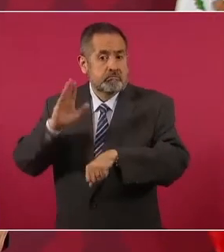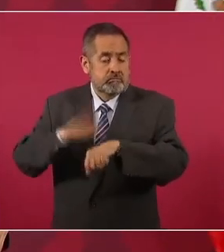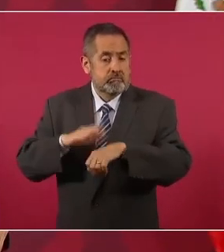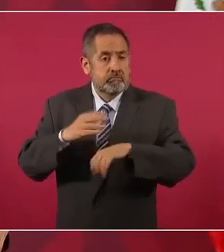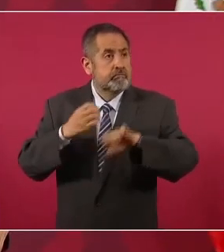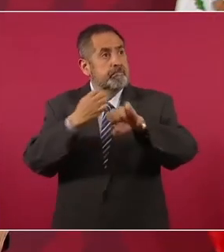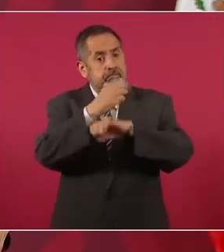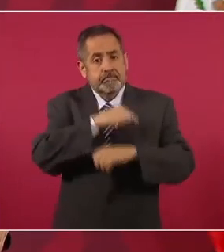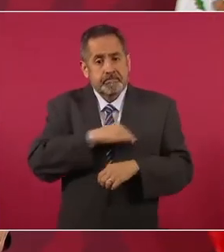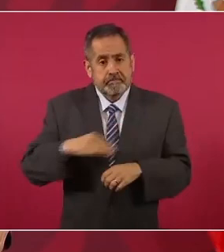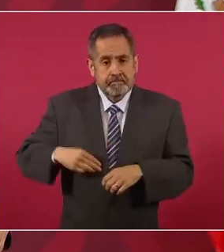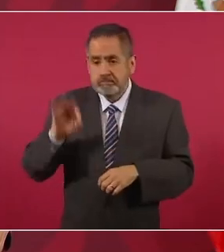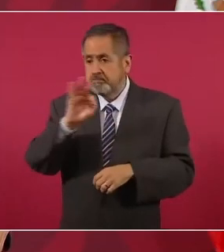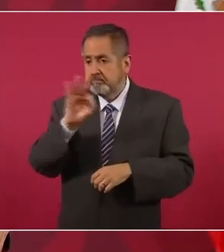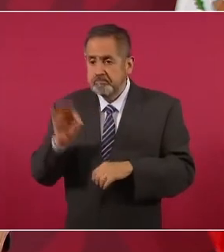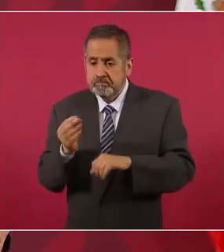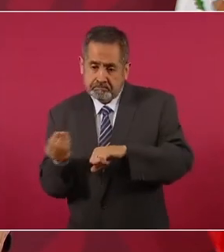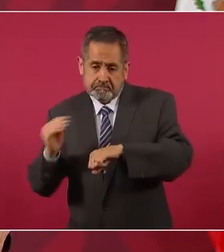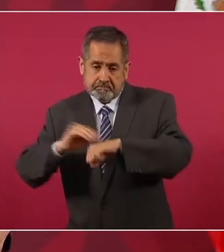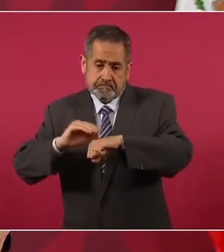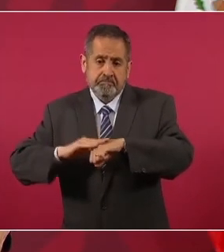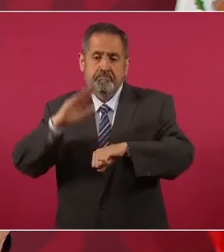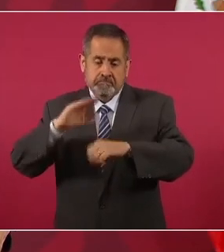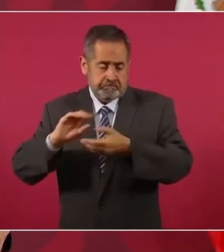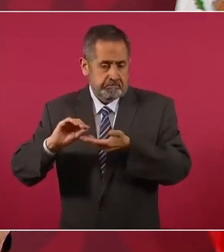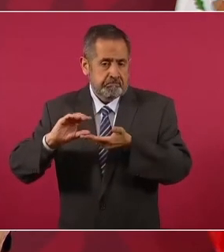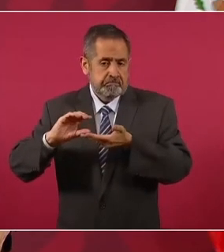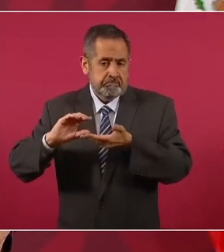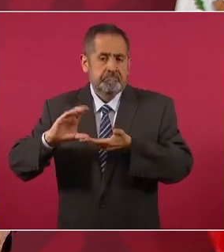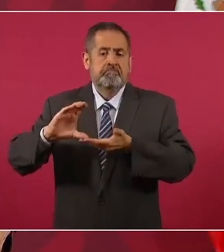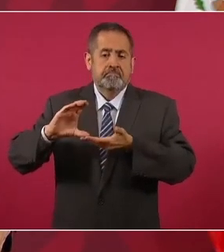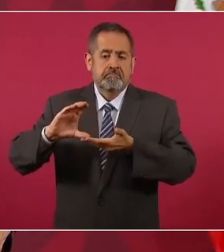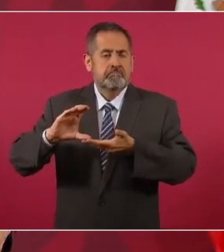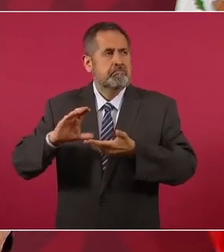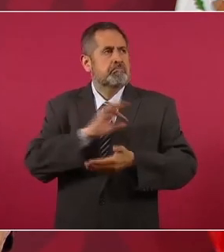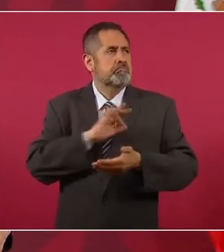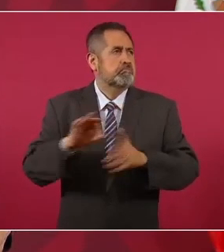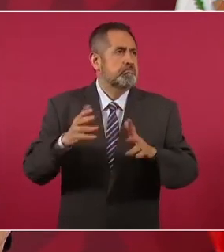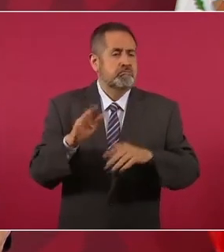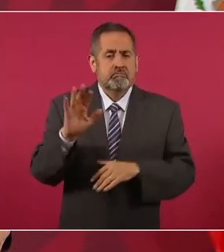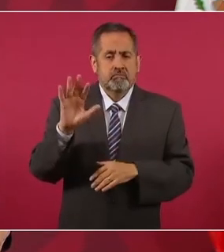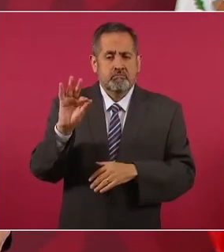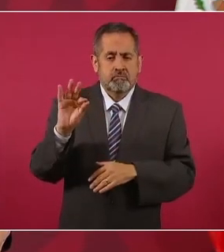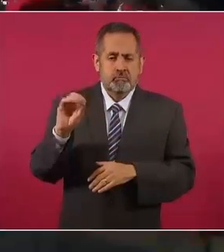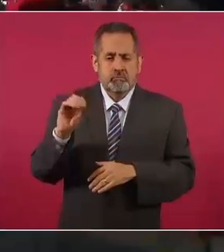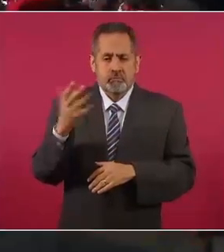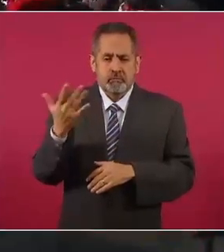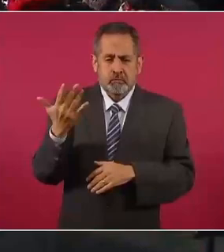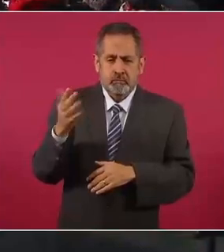estados y municipios? Pues también como el 40, 50 por ciento